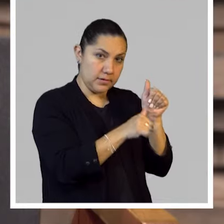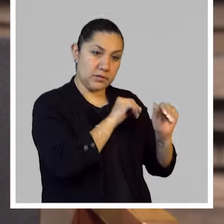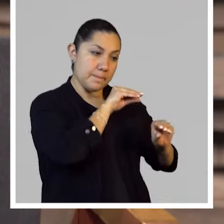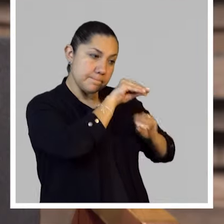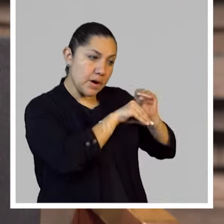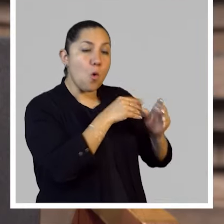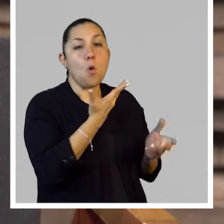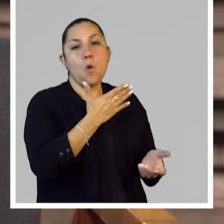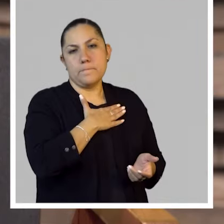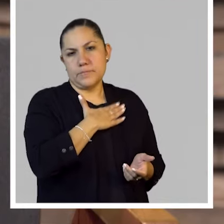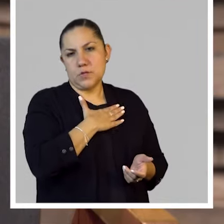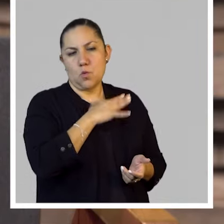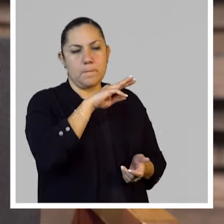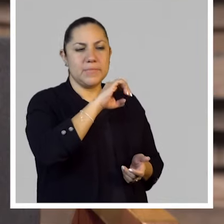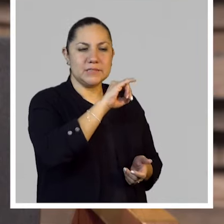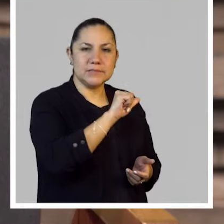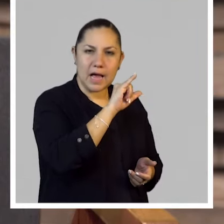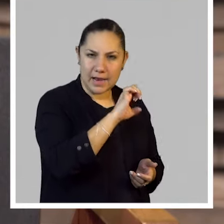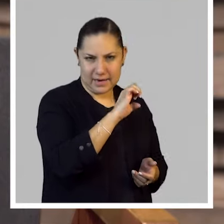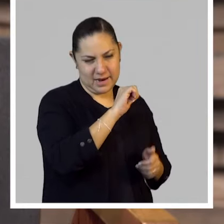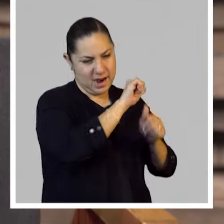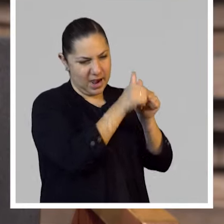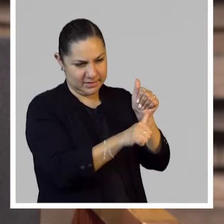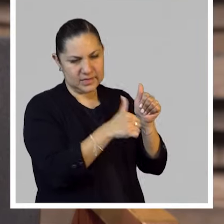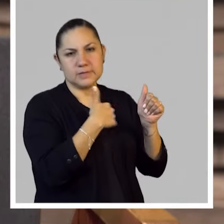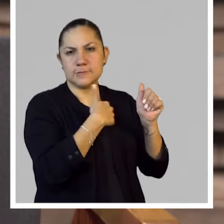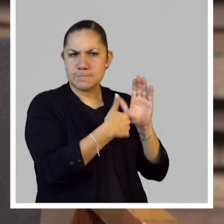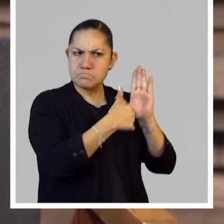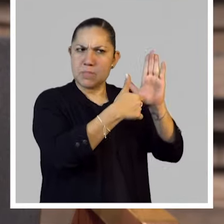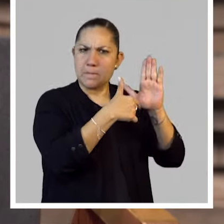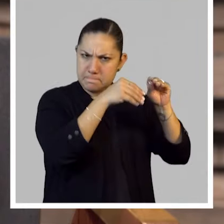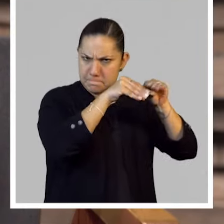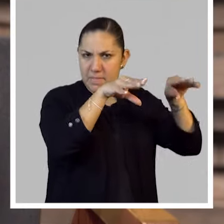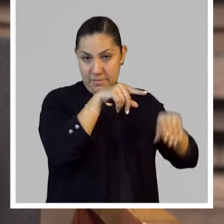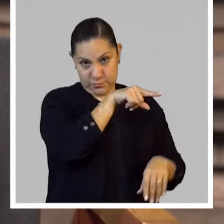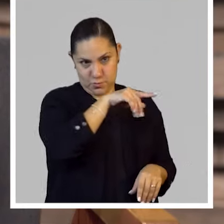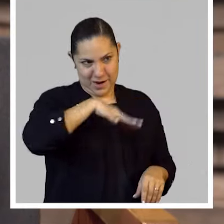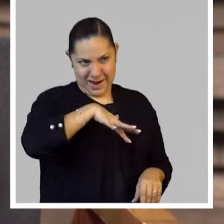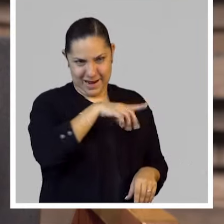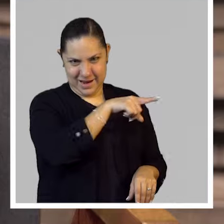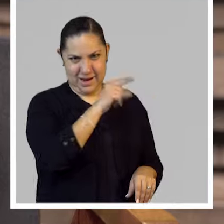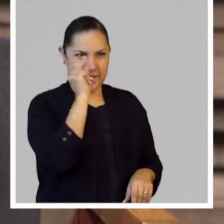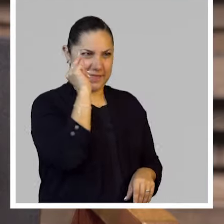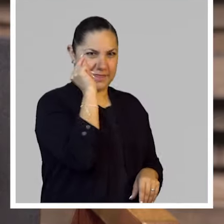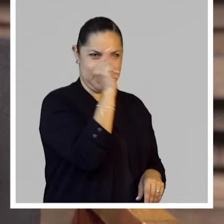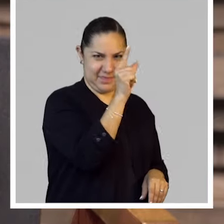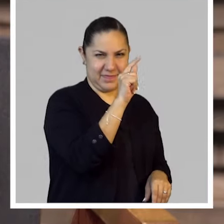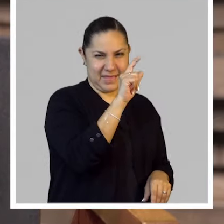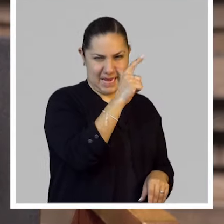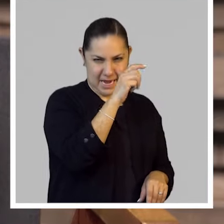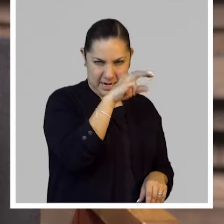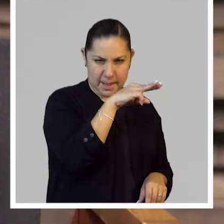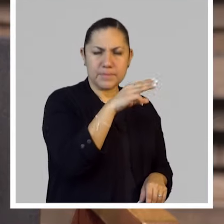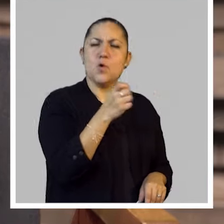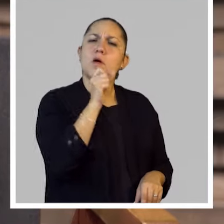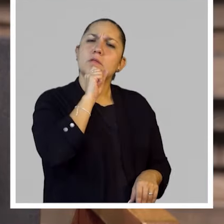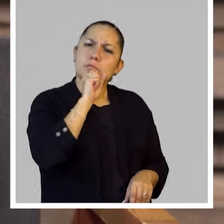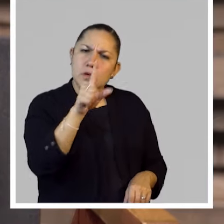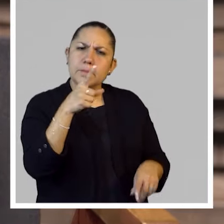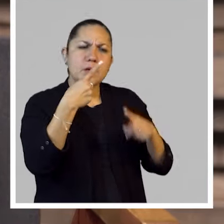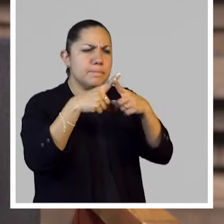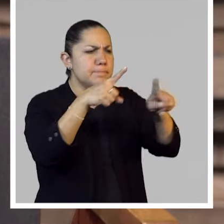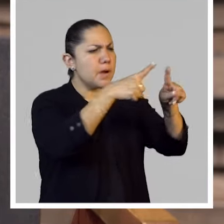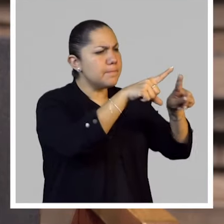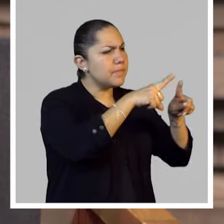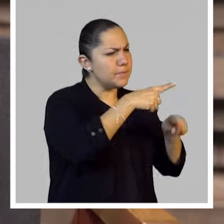sus mensajes artísticos, ¿no? Tú mencionabas Telegram, pero igual hay artistas que de alguna forma participan en ciertas